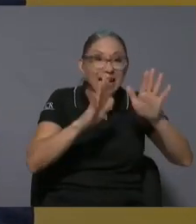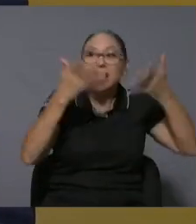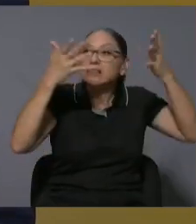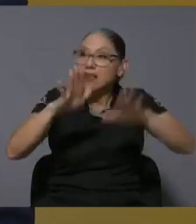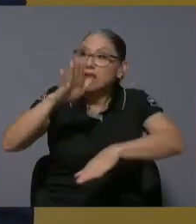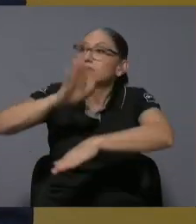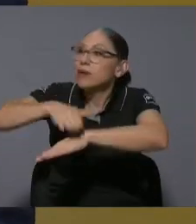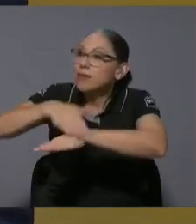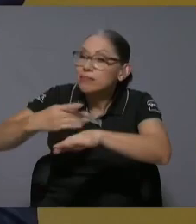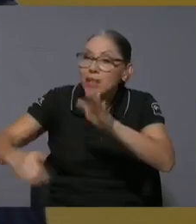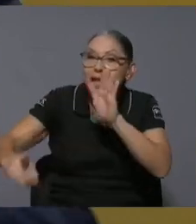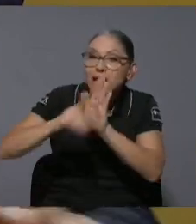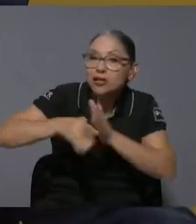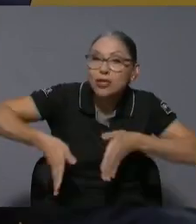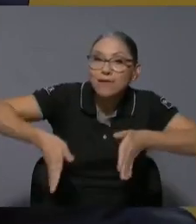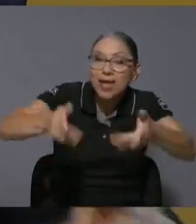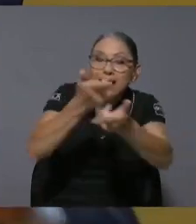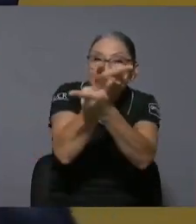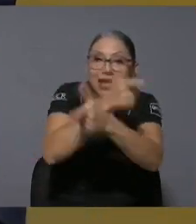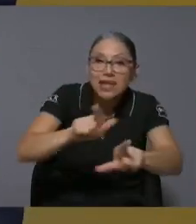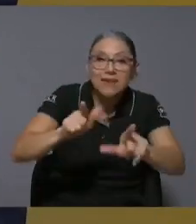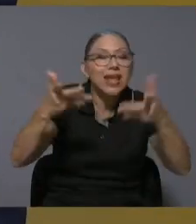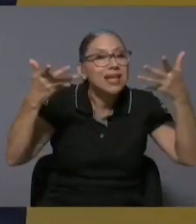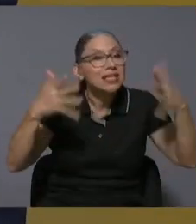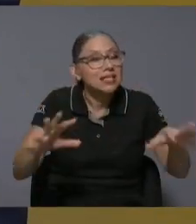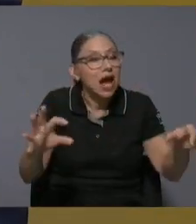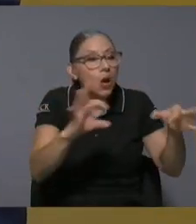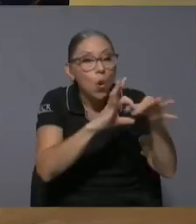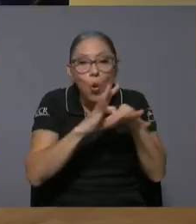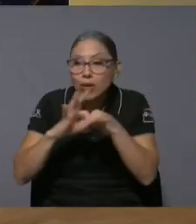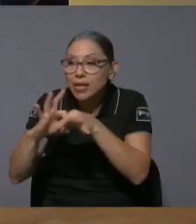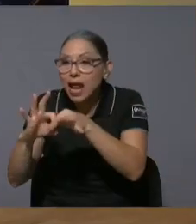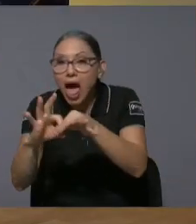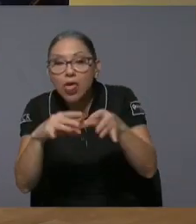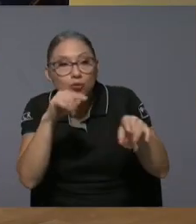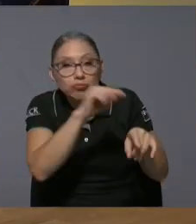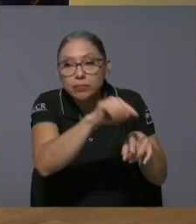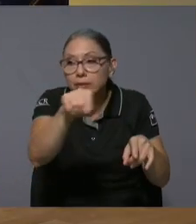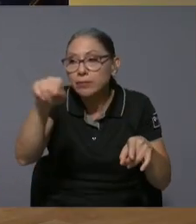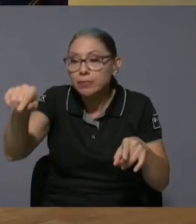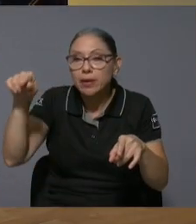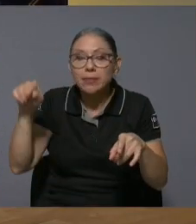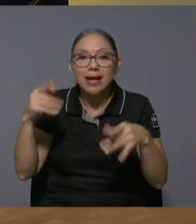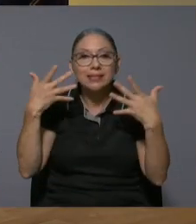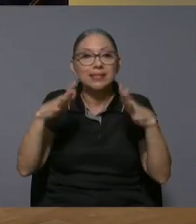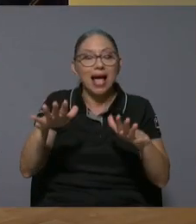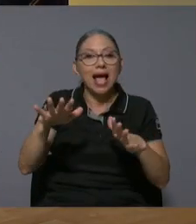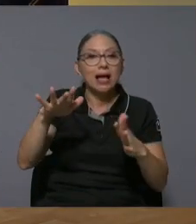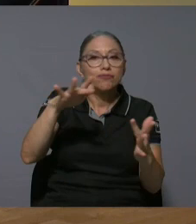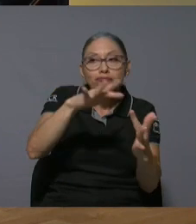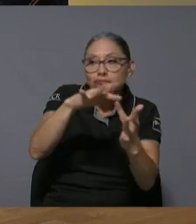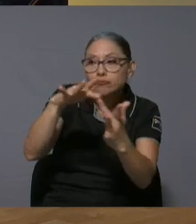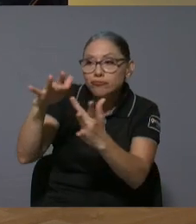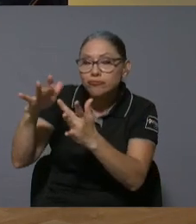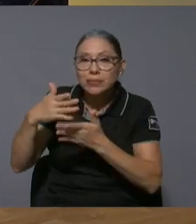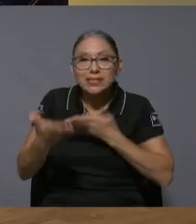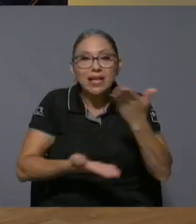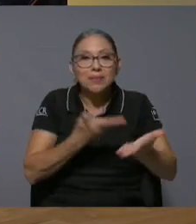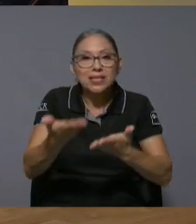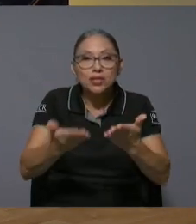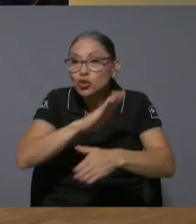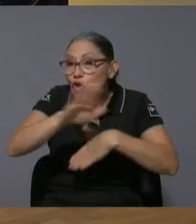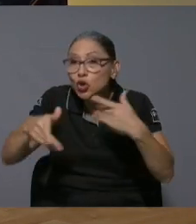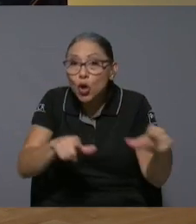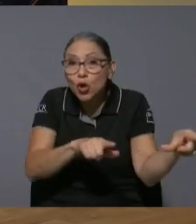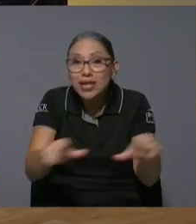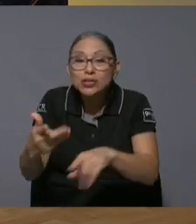tenga coordinado todo lo que es la relocalización de servicios que tenga todos esos elementos antes de yo darle orden de inicio